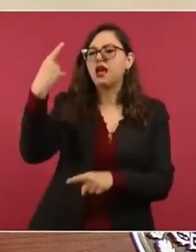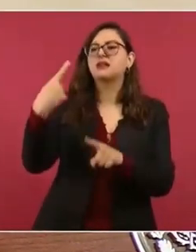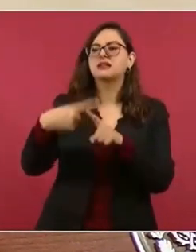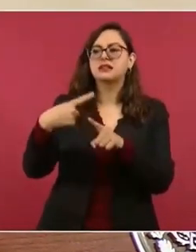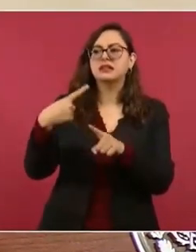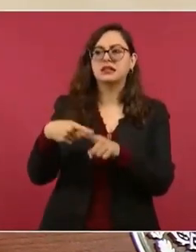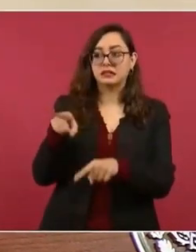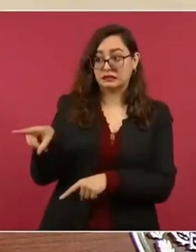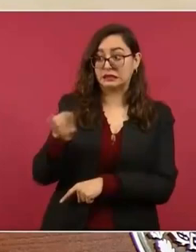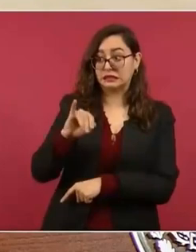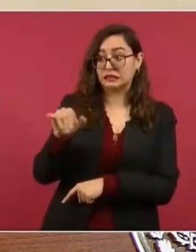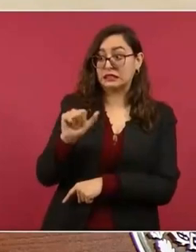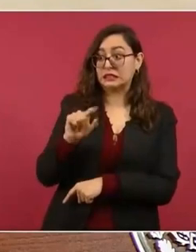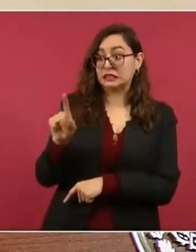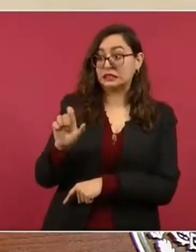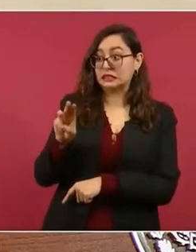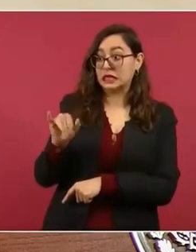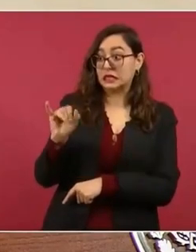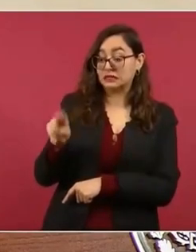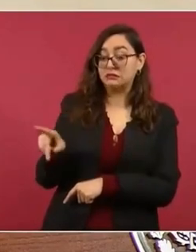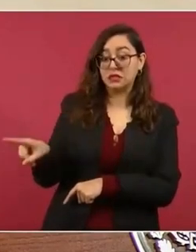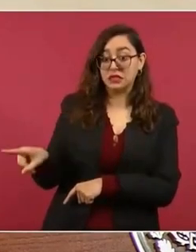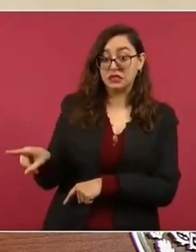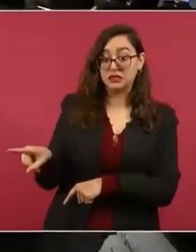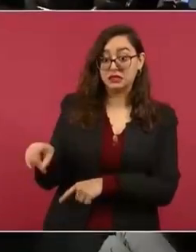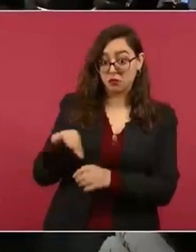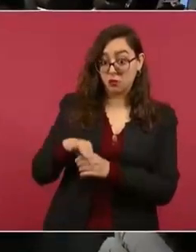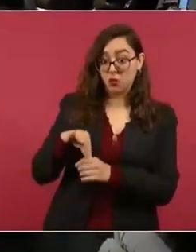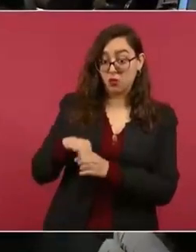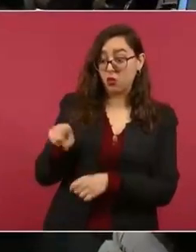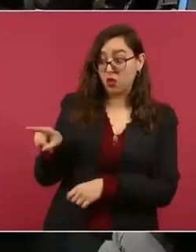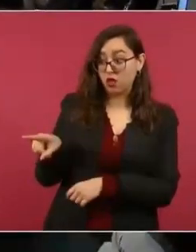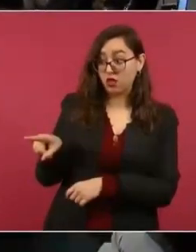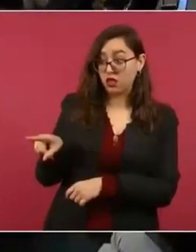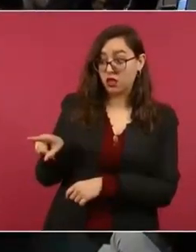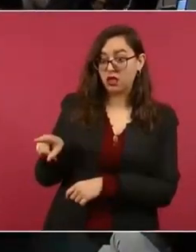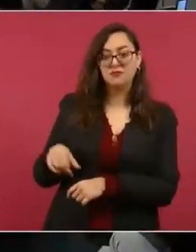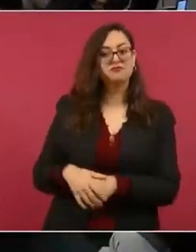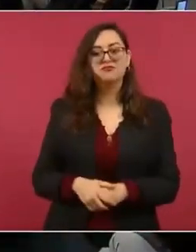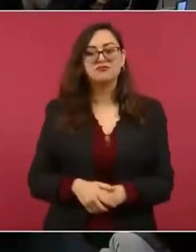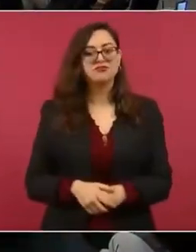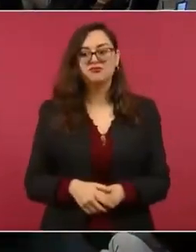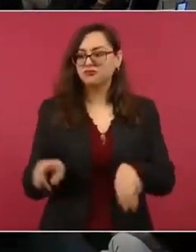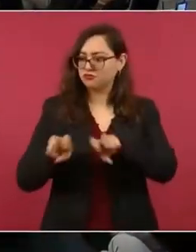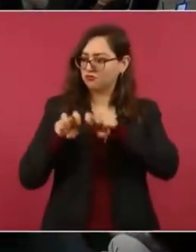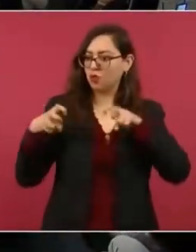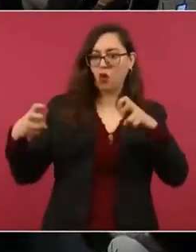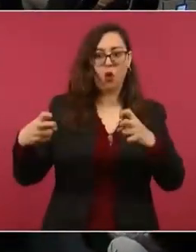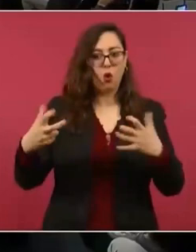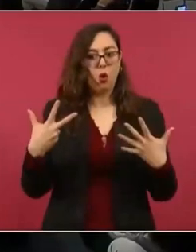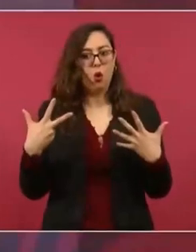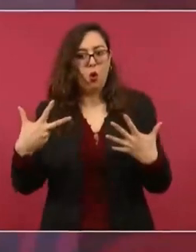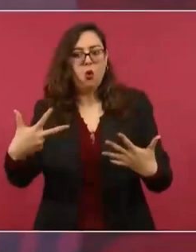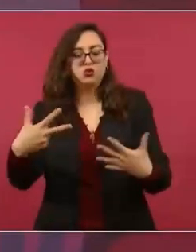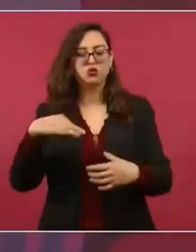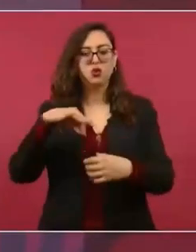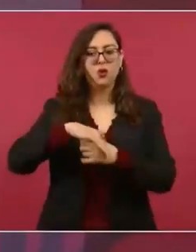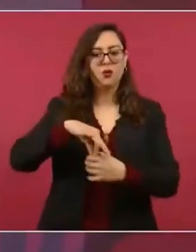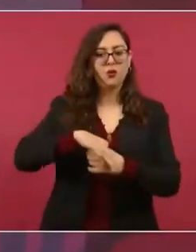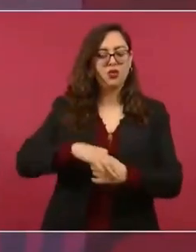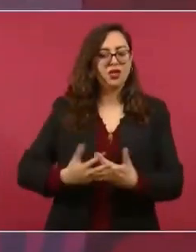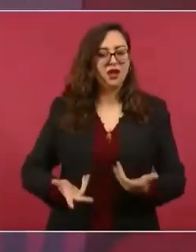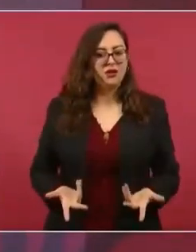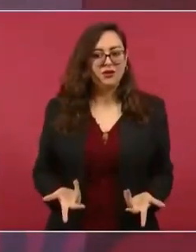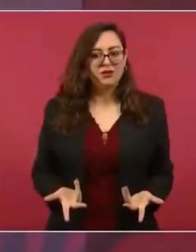nada más Yasmin y dos los que habían votado. No, ocho, de once,